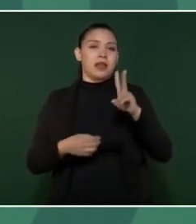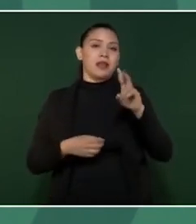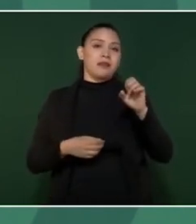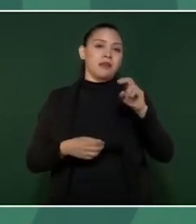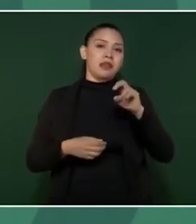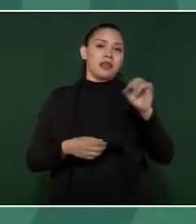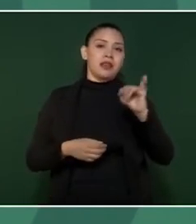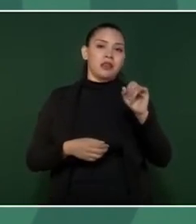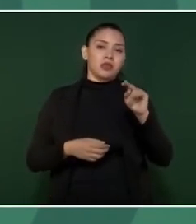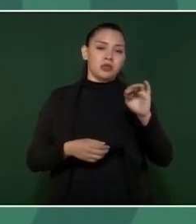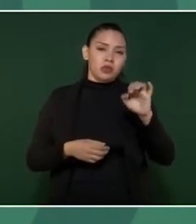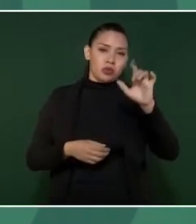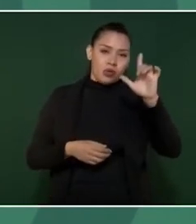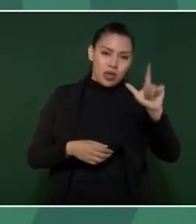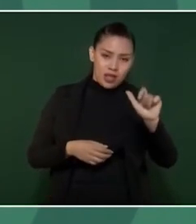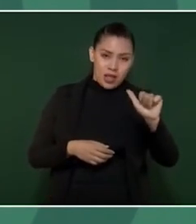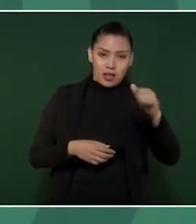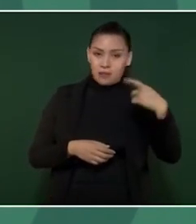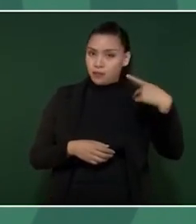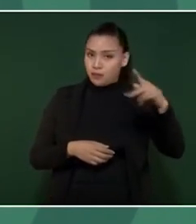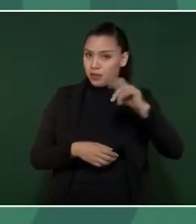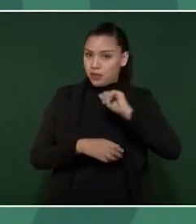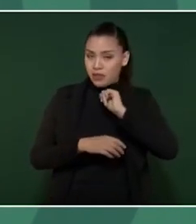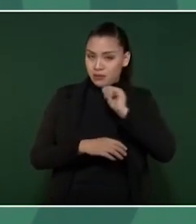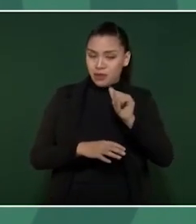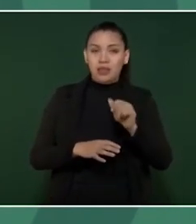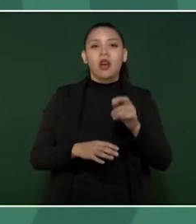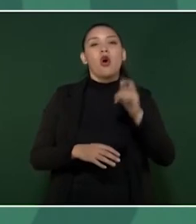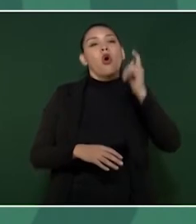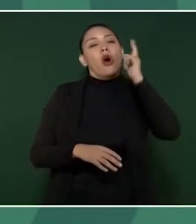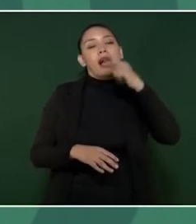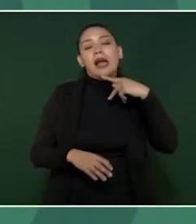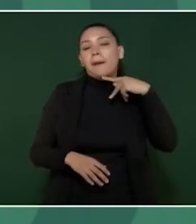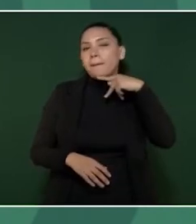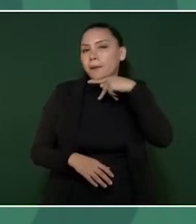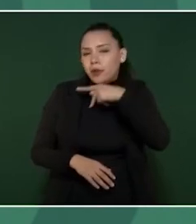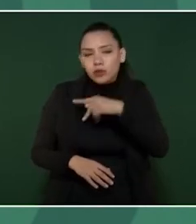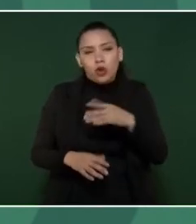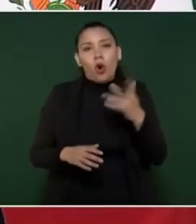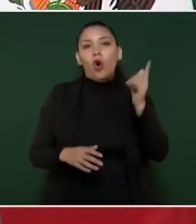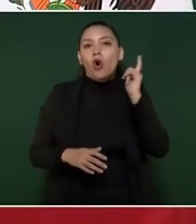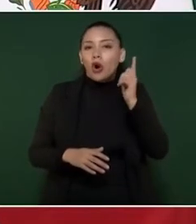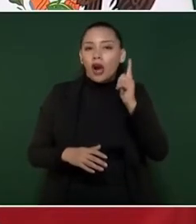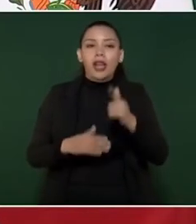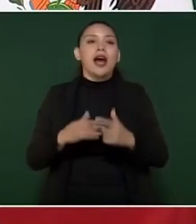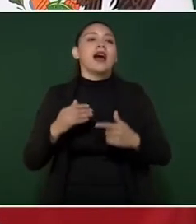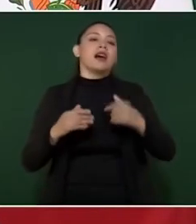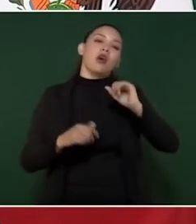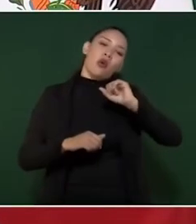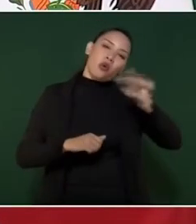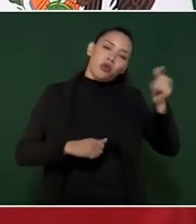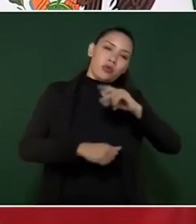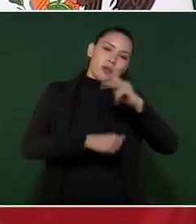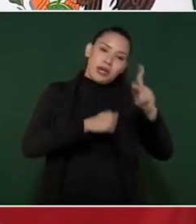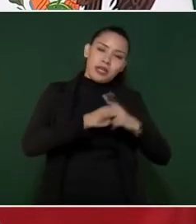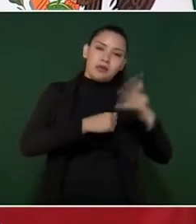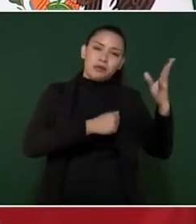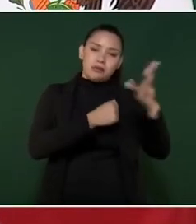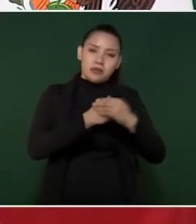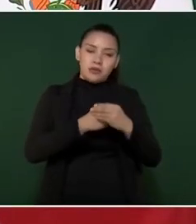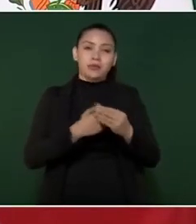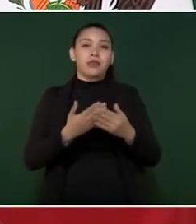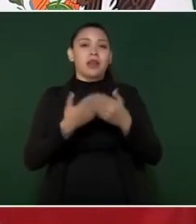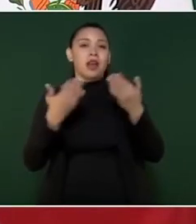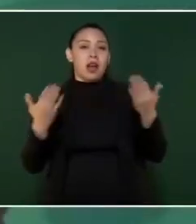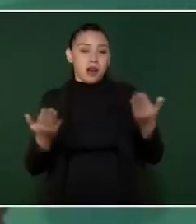cercano, probablemente se pueda hacer para otras nacionalidades. Y también el presidente Biden anunció 65 mil visas de